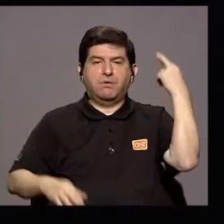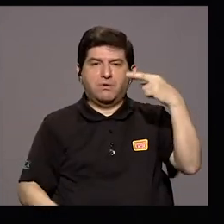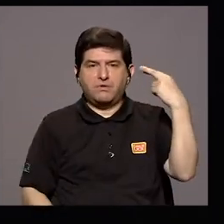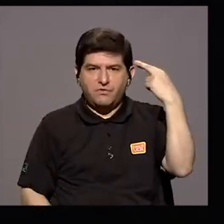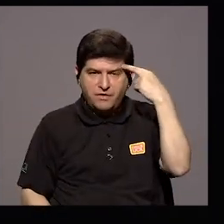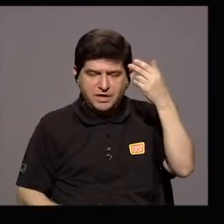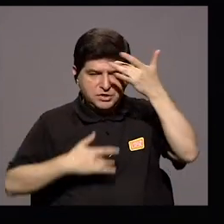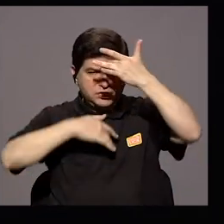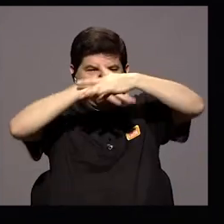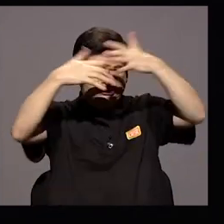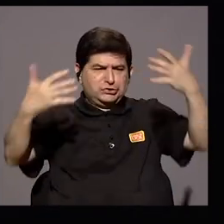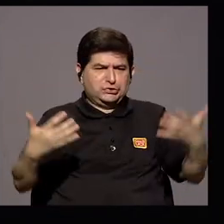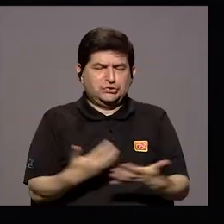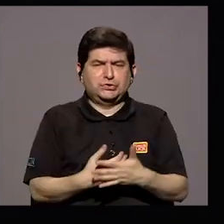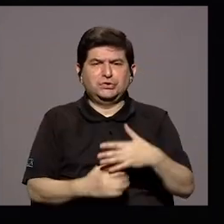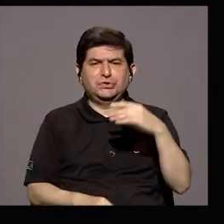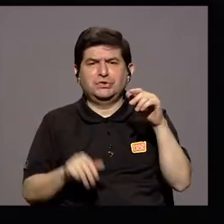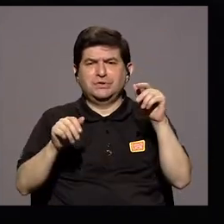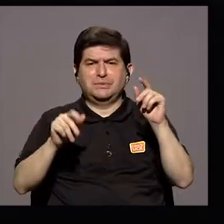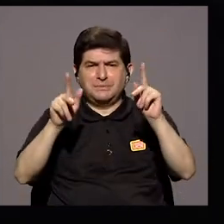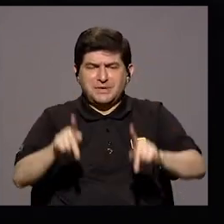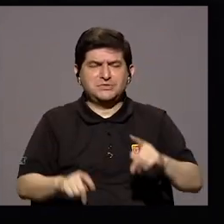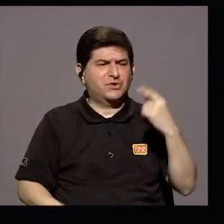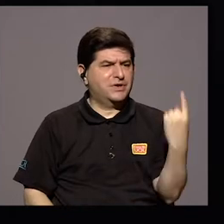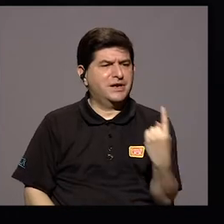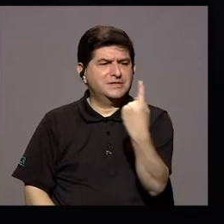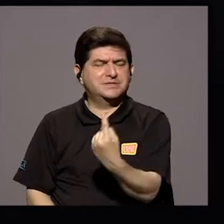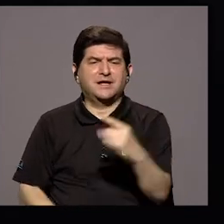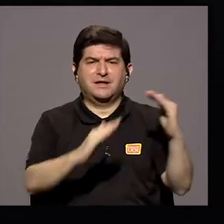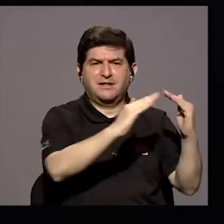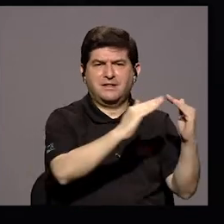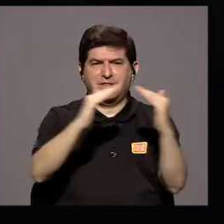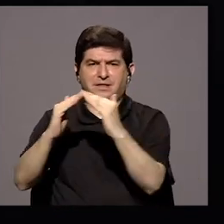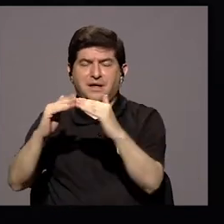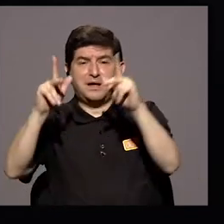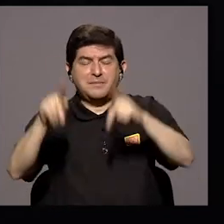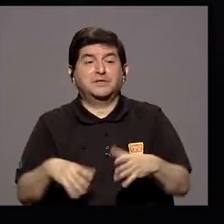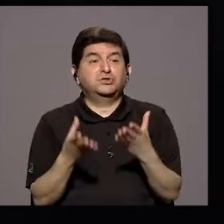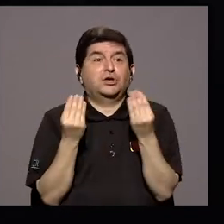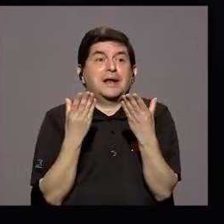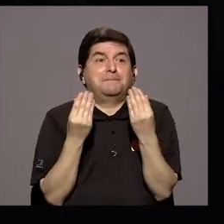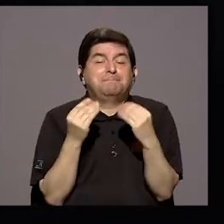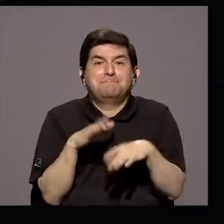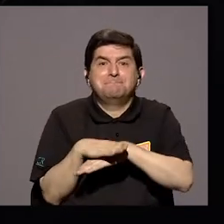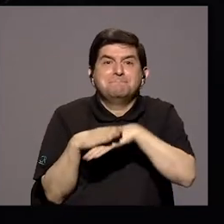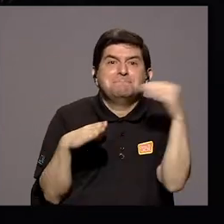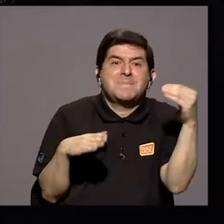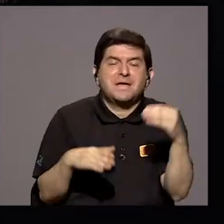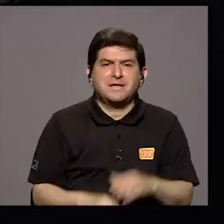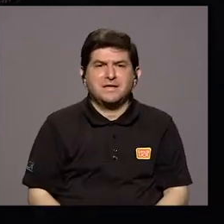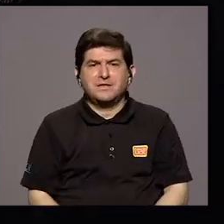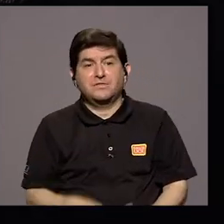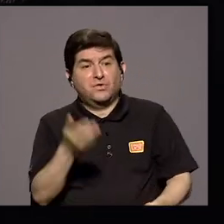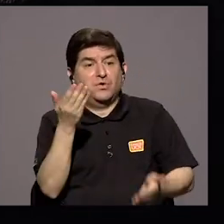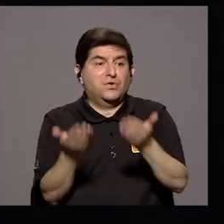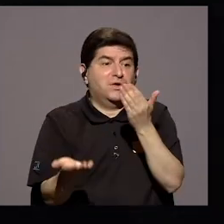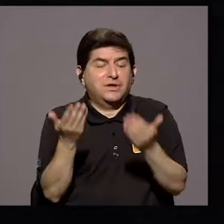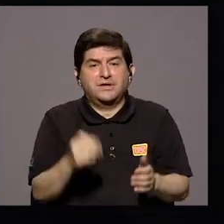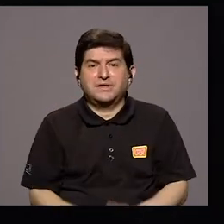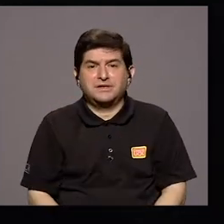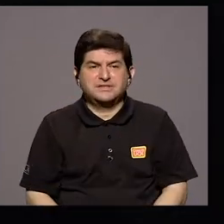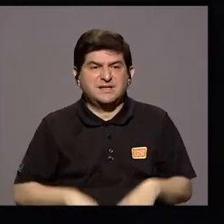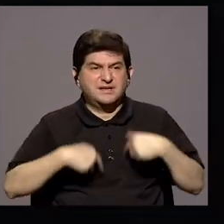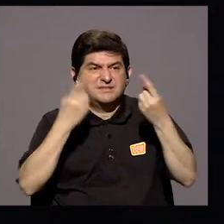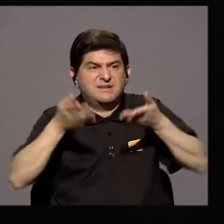razones de la pandemia Cada uno en su casa Algunas personas con mucho temor de salir y manifestarse Por ejemplo en